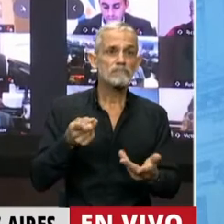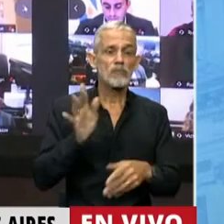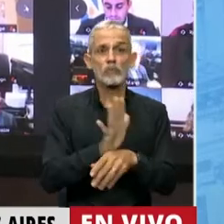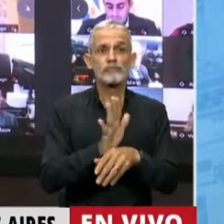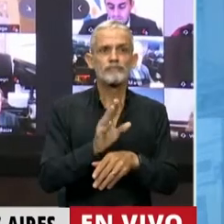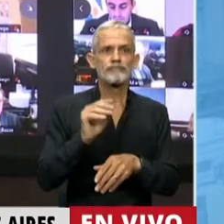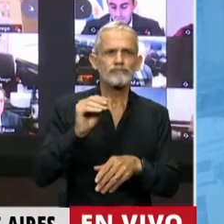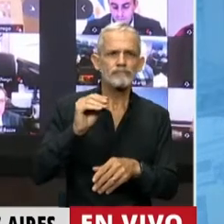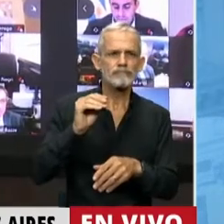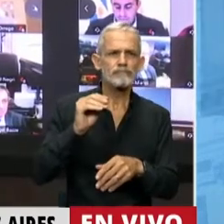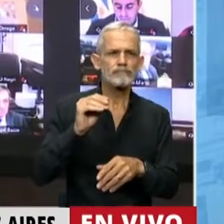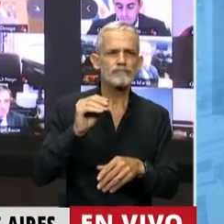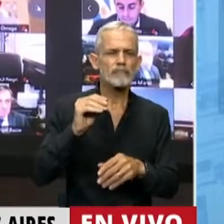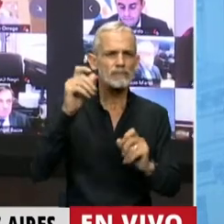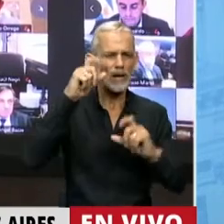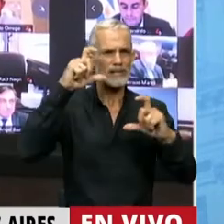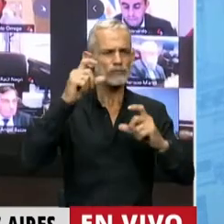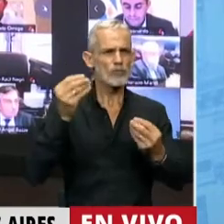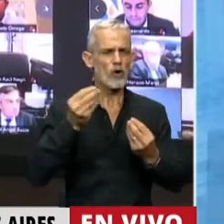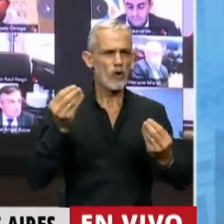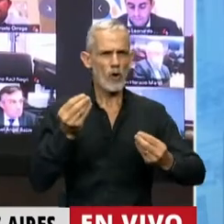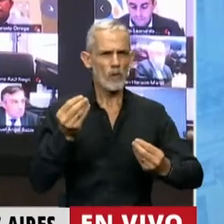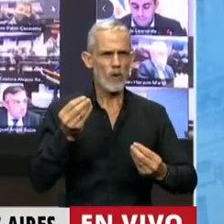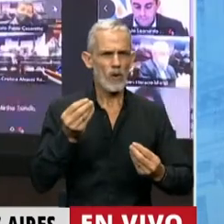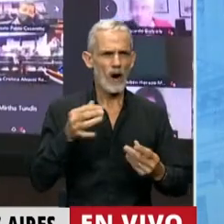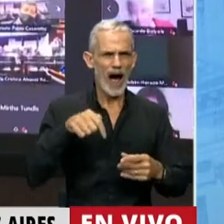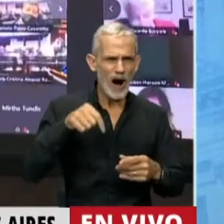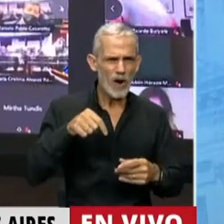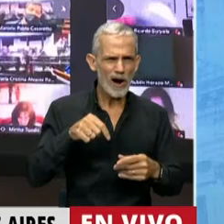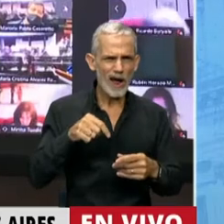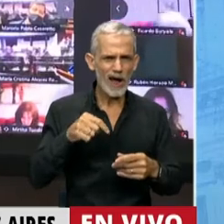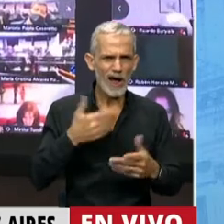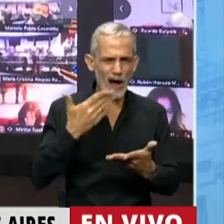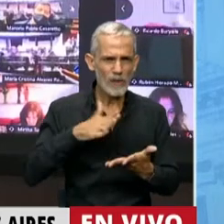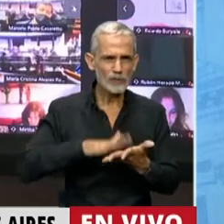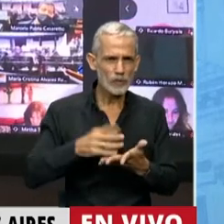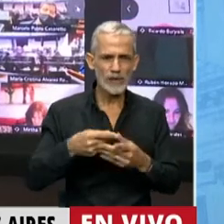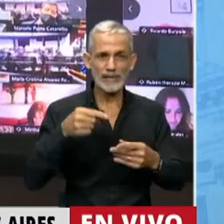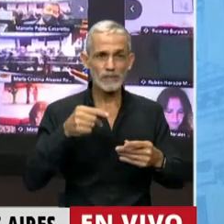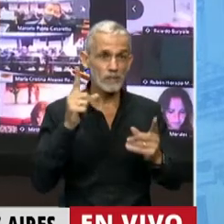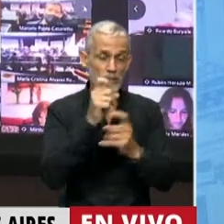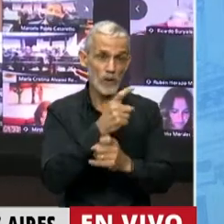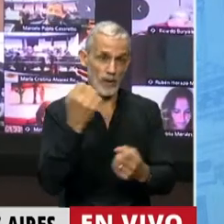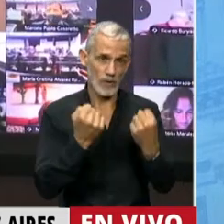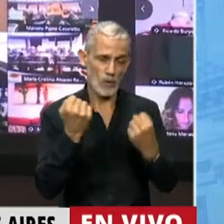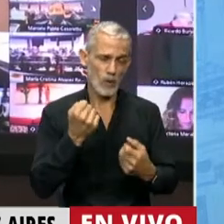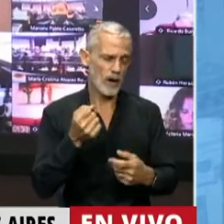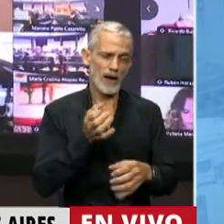atención en relación a cómo es que se puede abordar esta crisis educativa.